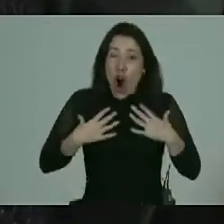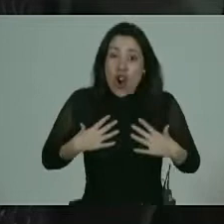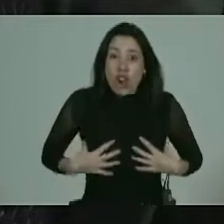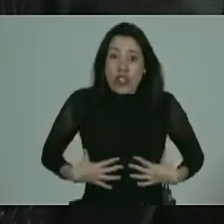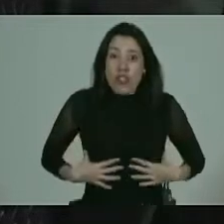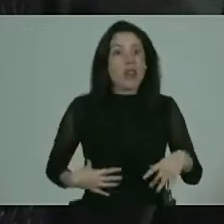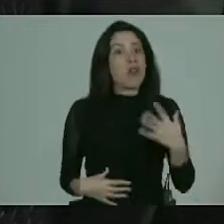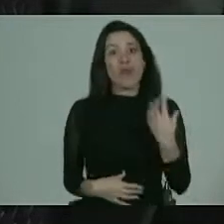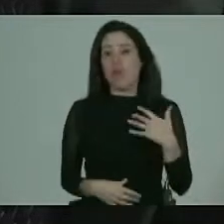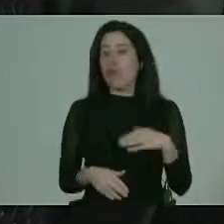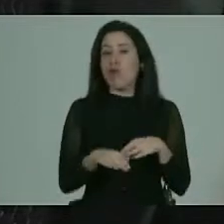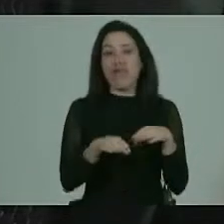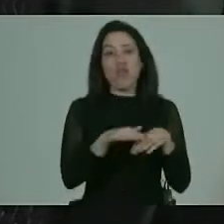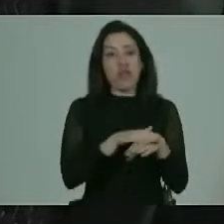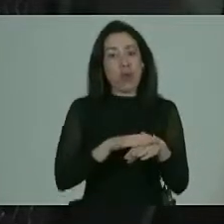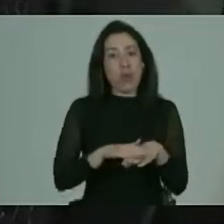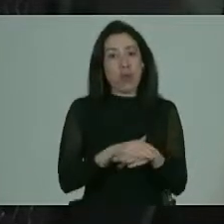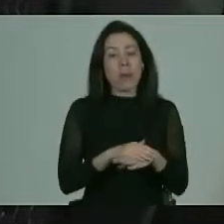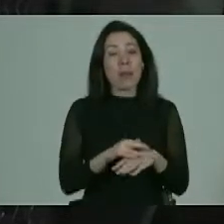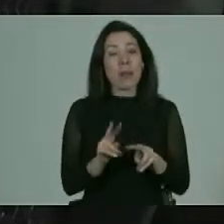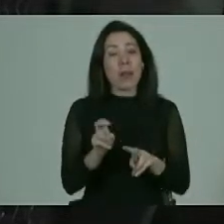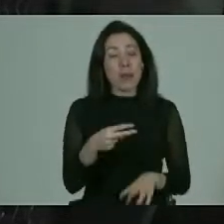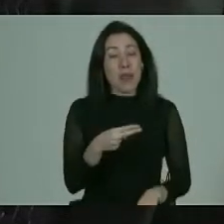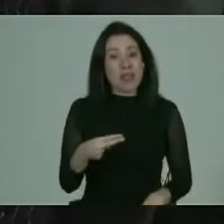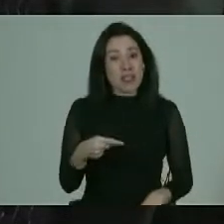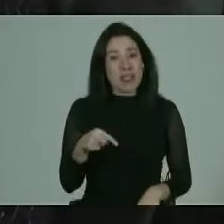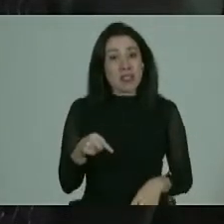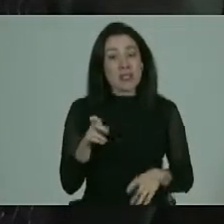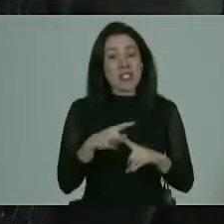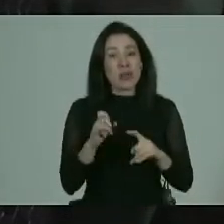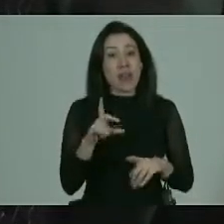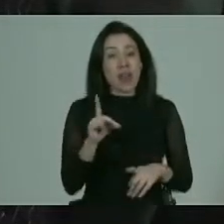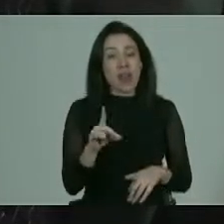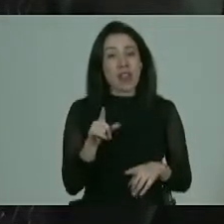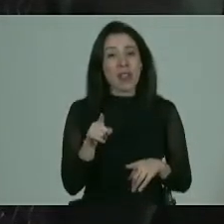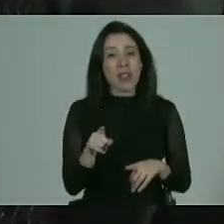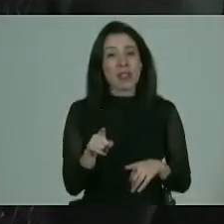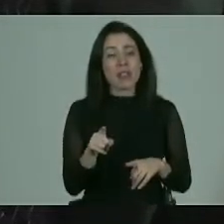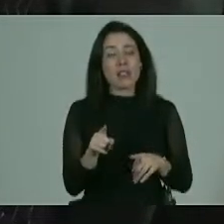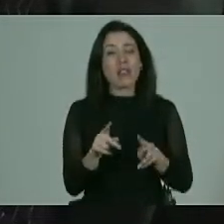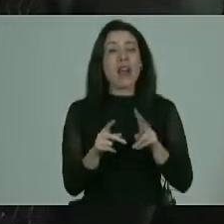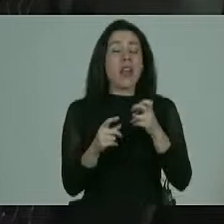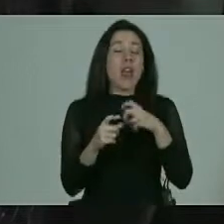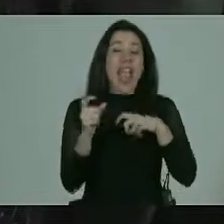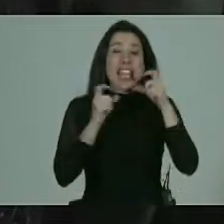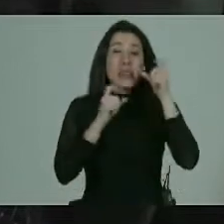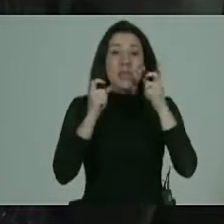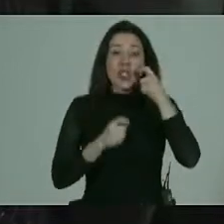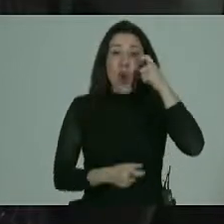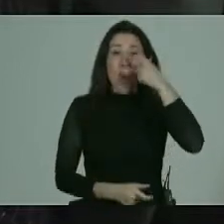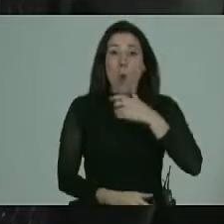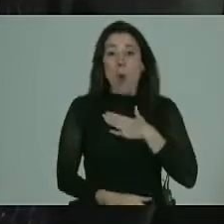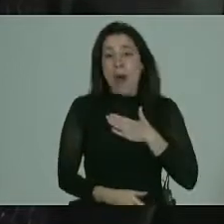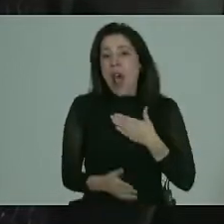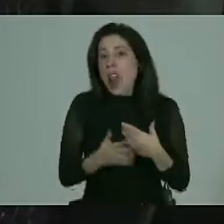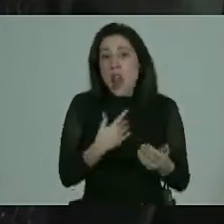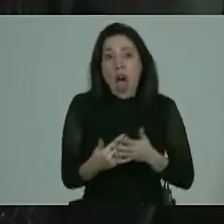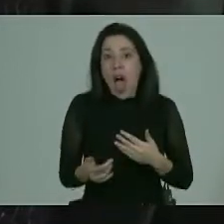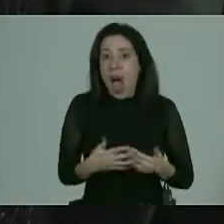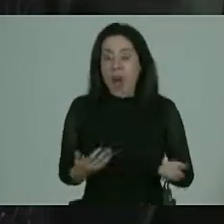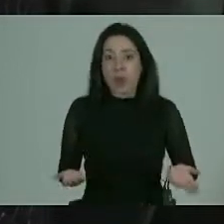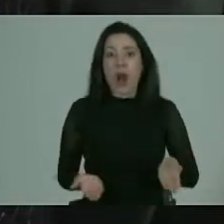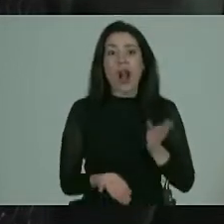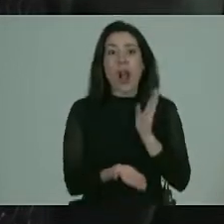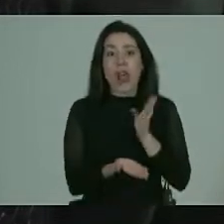fundamental o sea además la sexualidad creo que es una de las áreas de expresión humana por naturaleza o sea